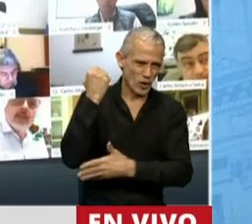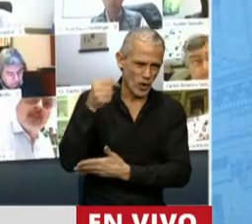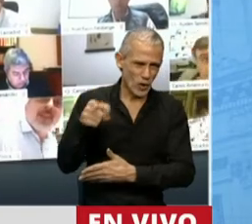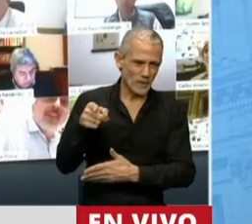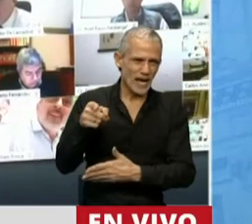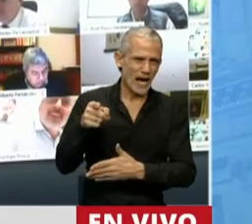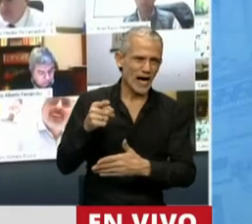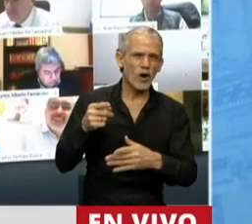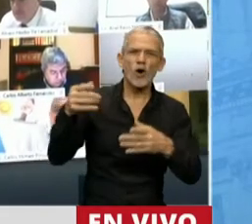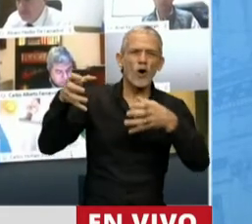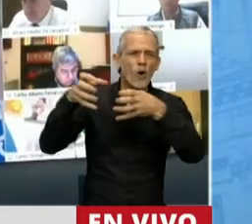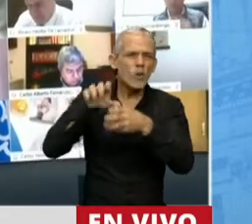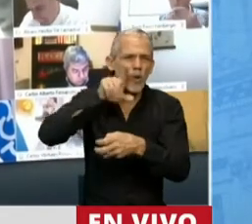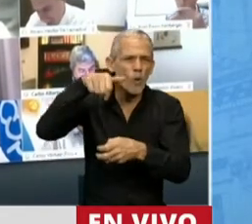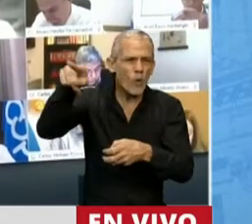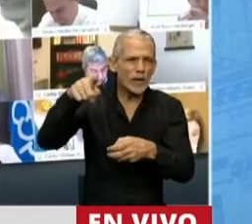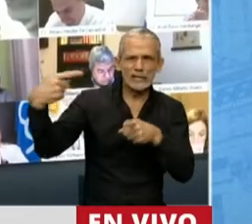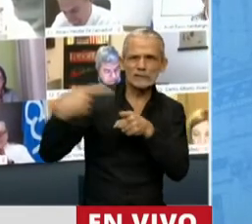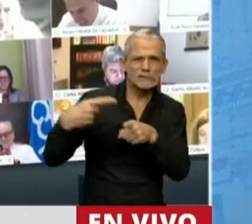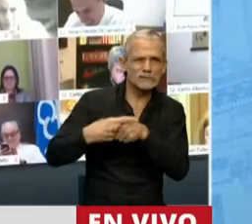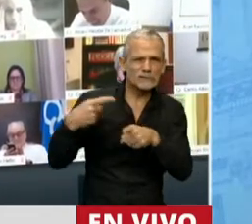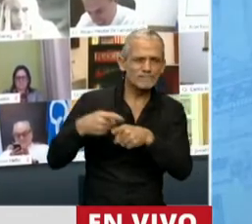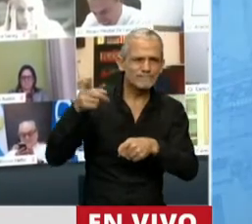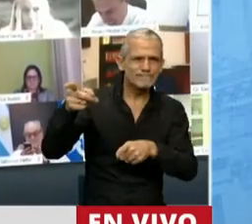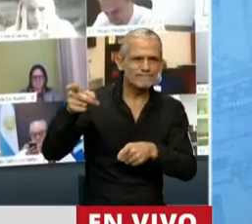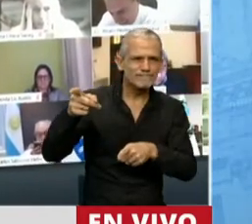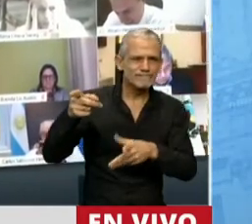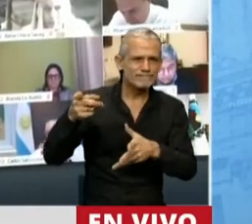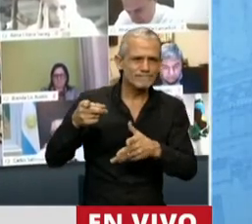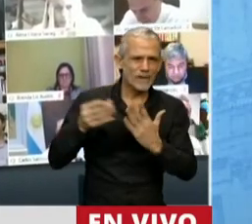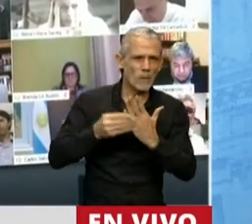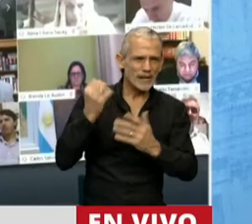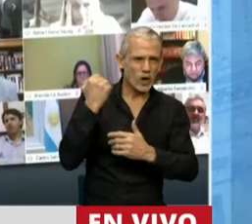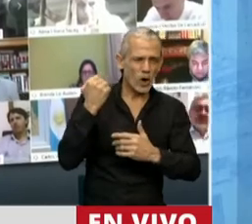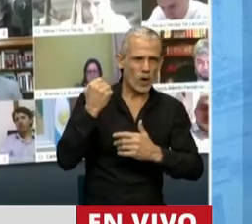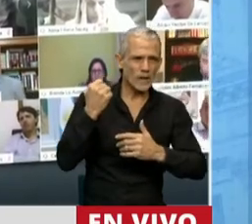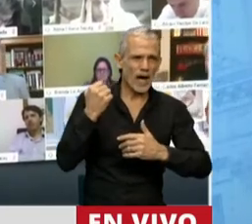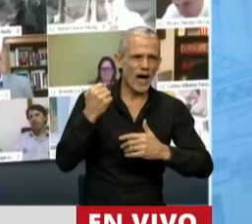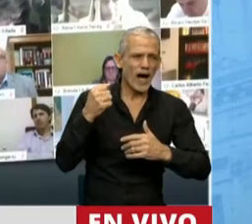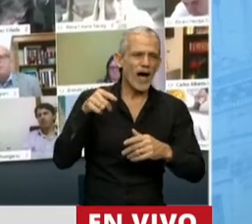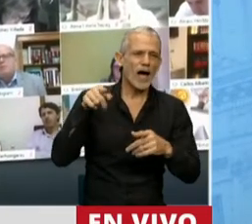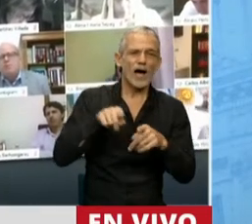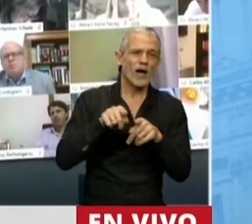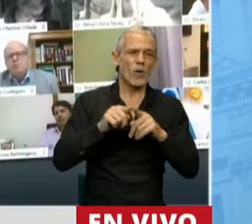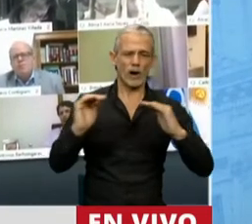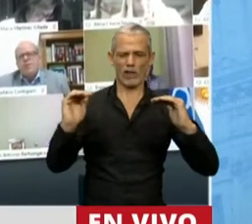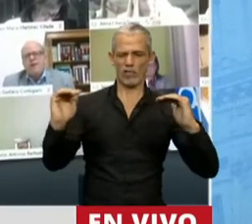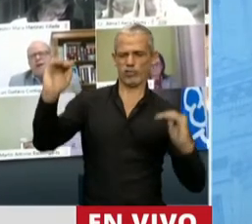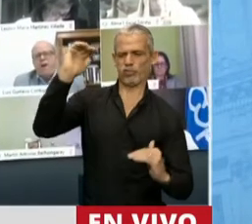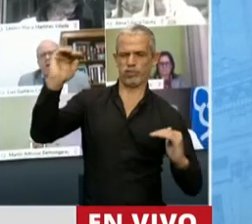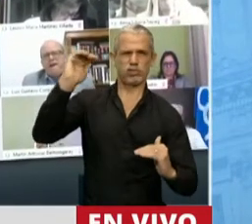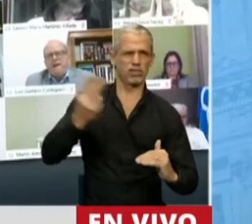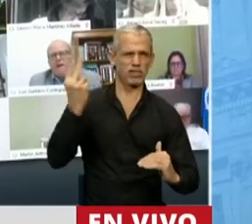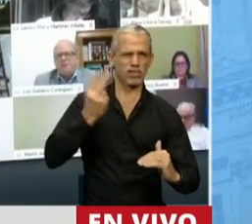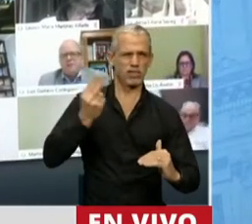buitres era la pelea de el Cruz Zacachipa contra el Real... Su